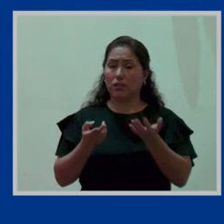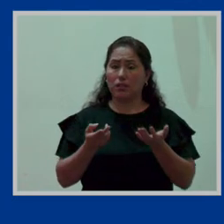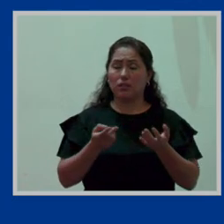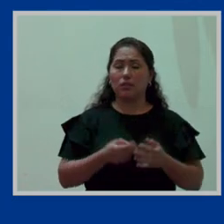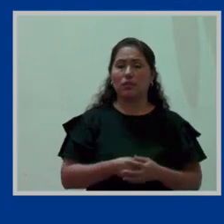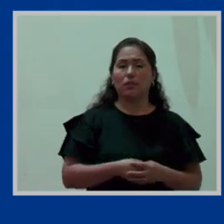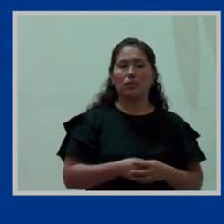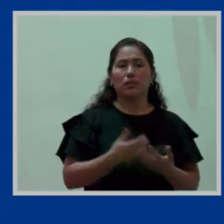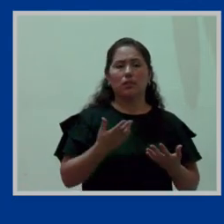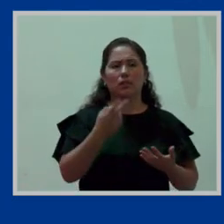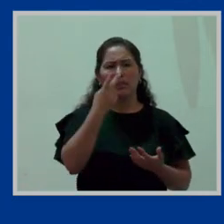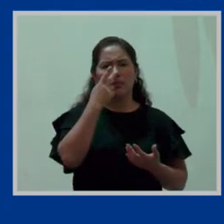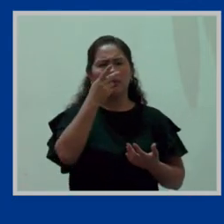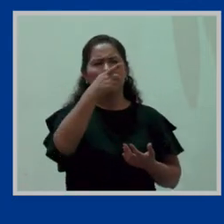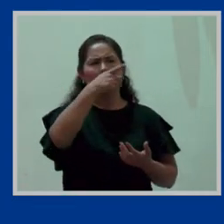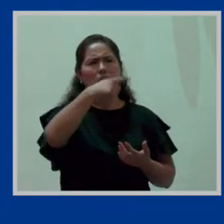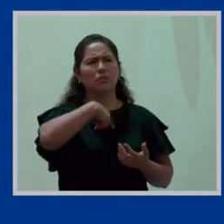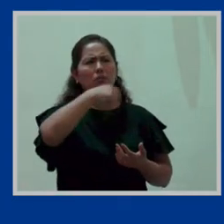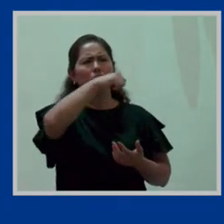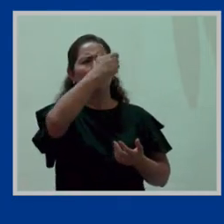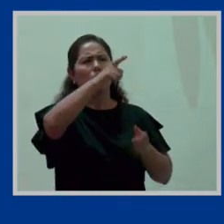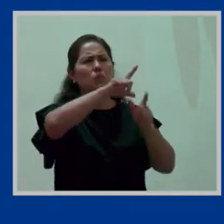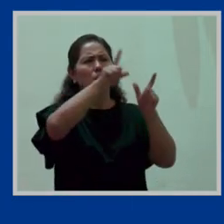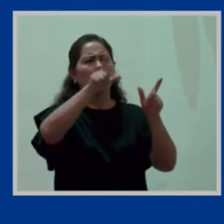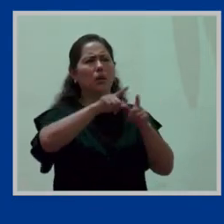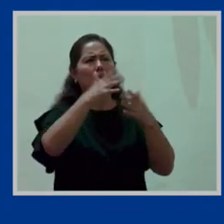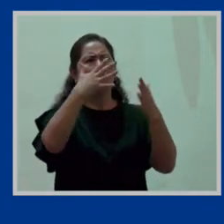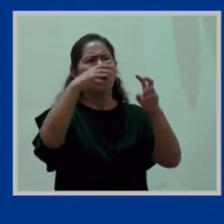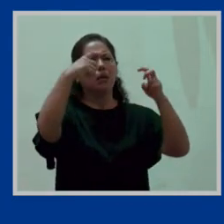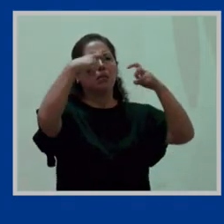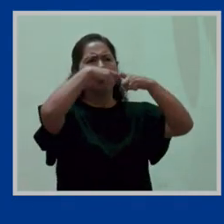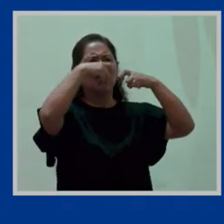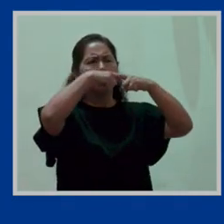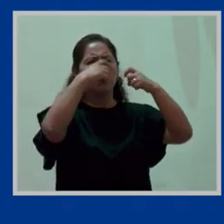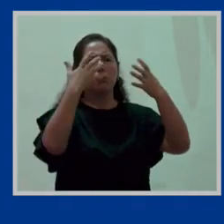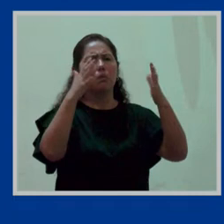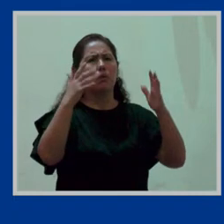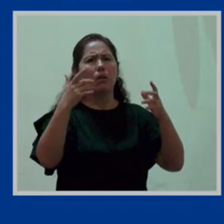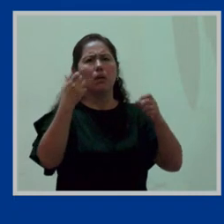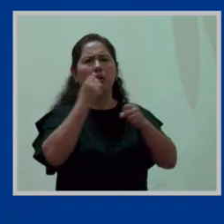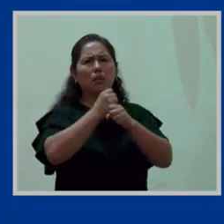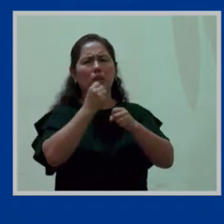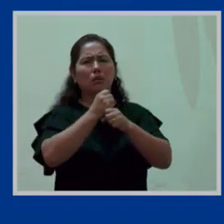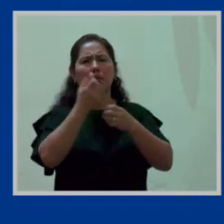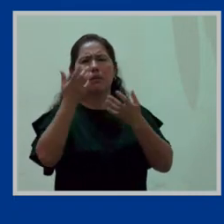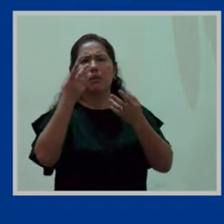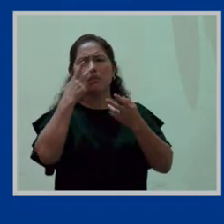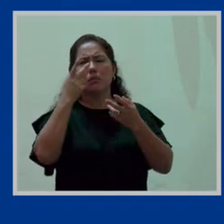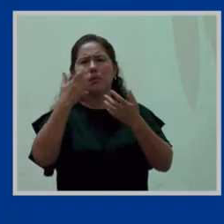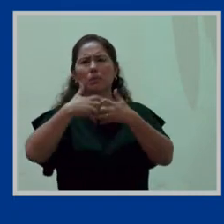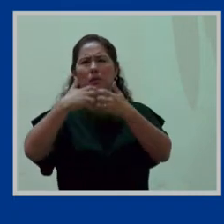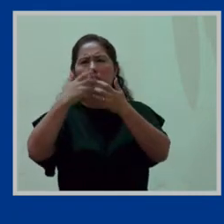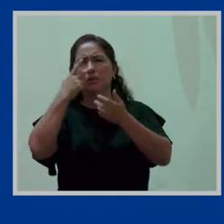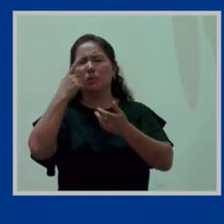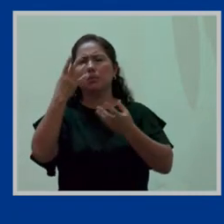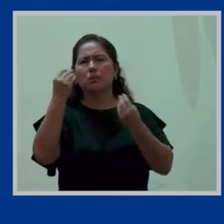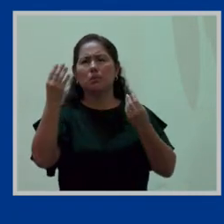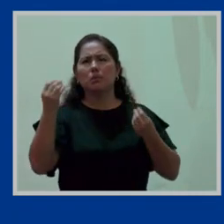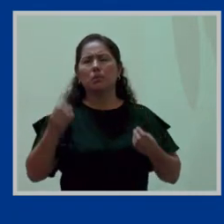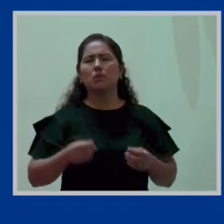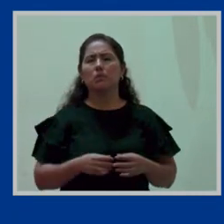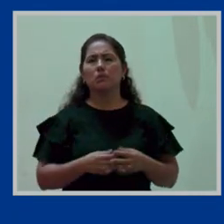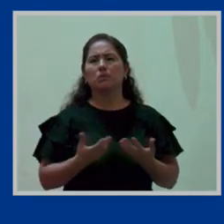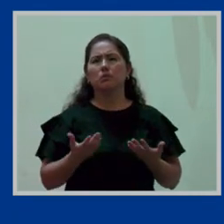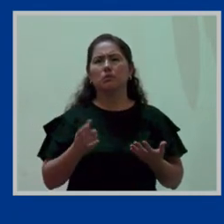aquellos lugares donde no hay electricidad, por ejemplo, en áreas rurales, en grandes, digamos, o sea, por ejemplo,